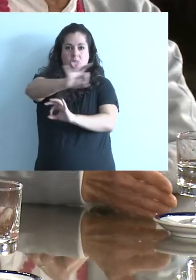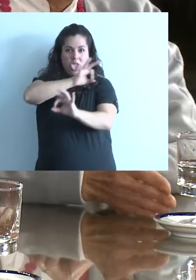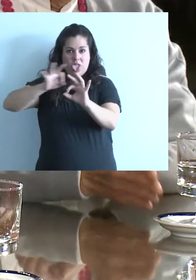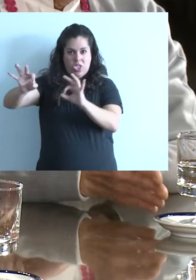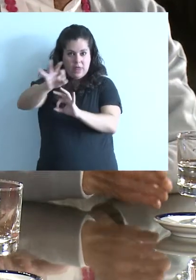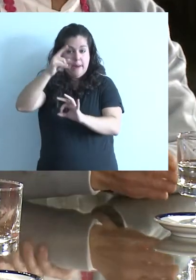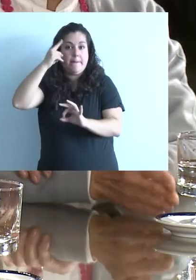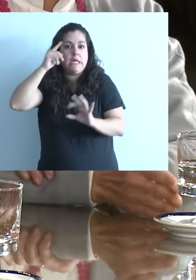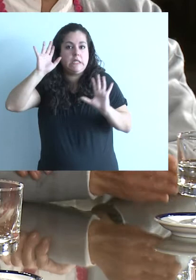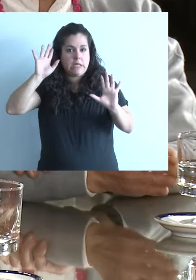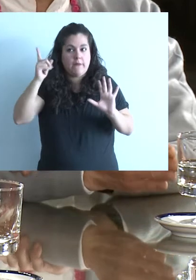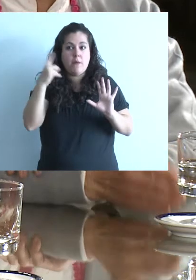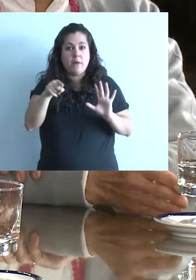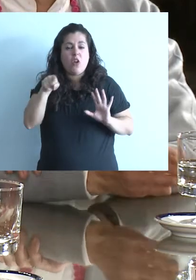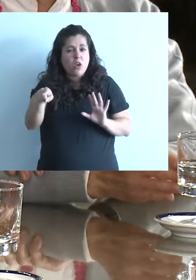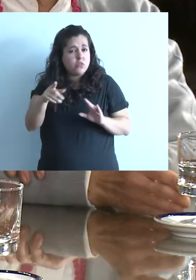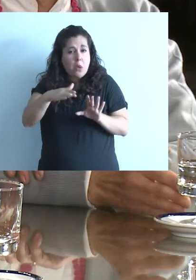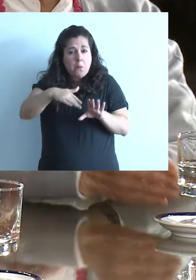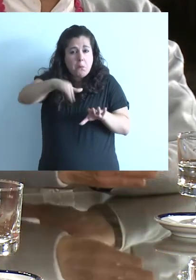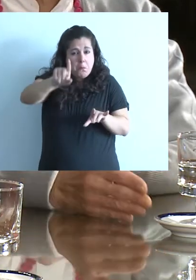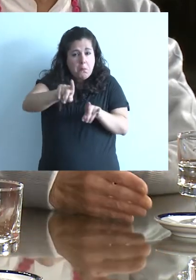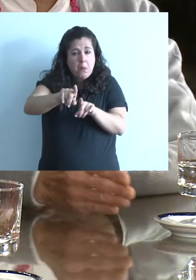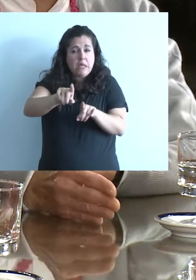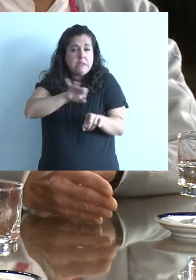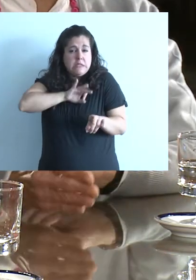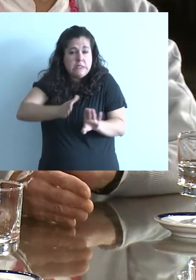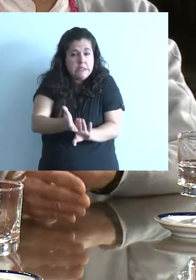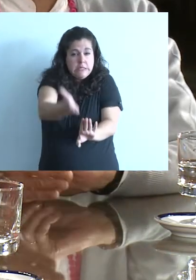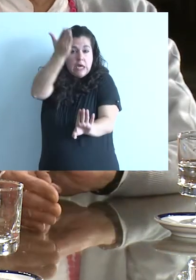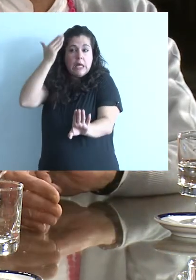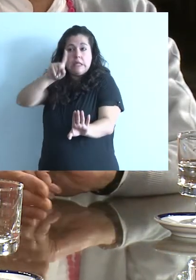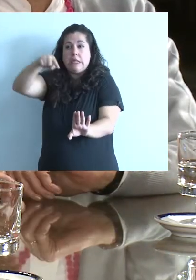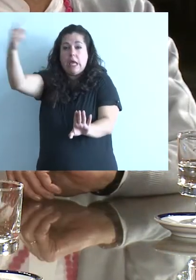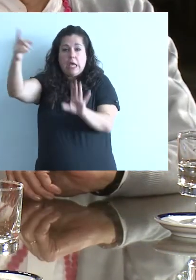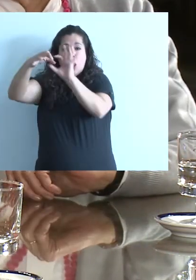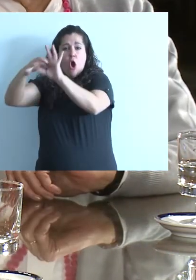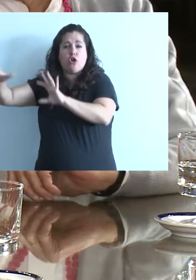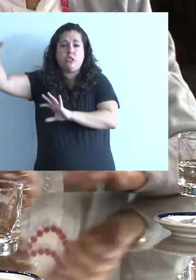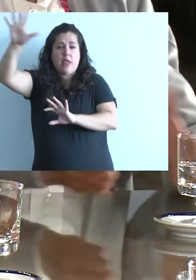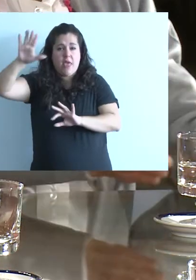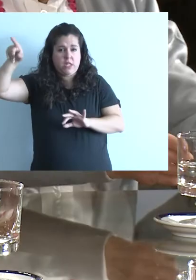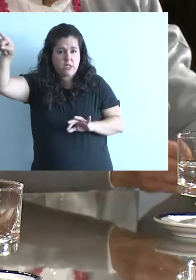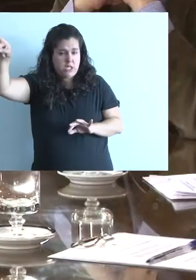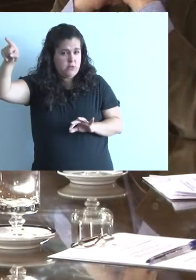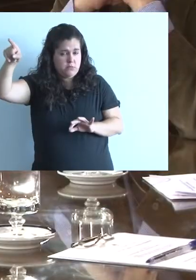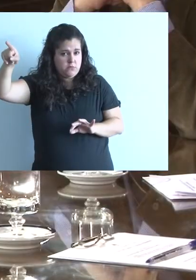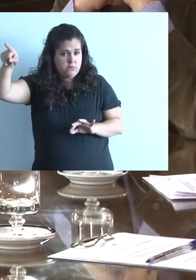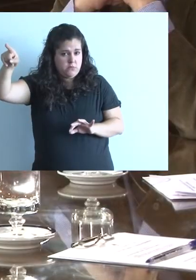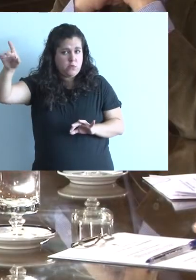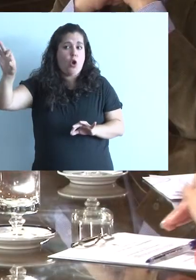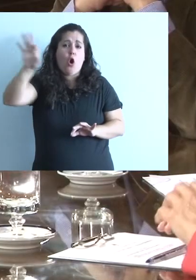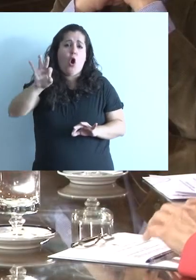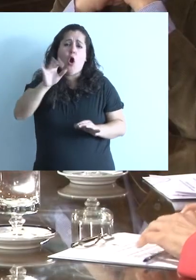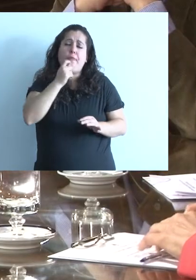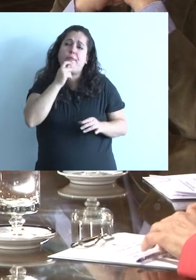Es decir, habían hecho la Revolución Copernicana 2.200 años antes que Occidente. Y en el campo del